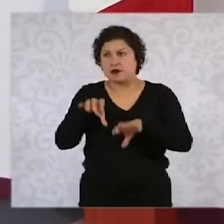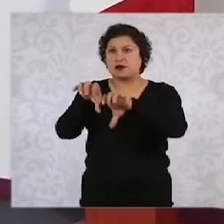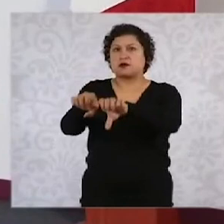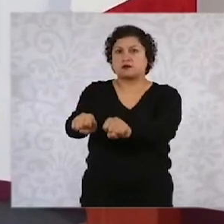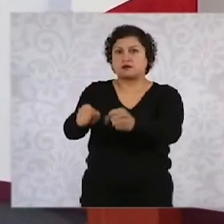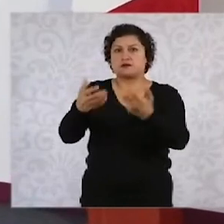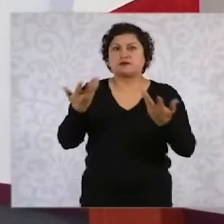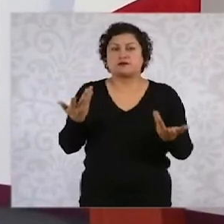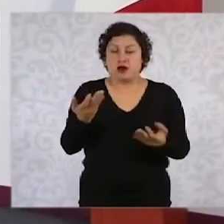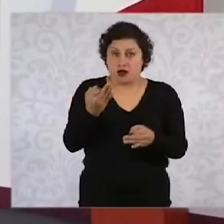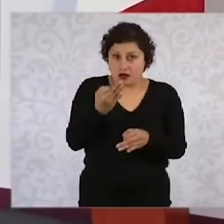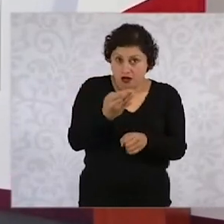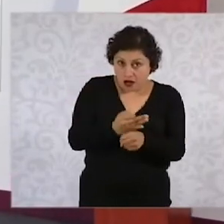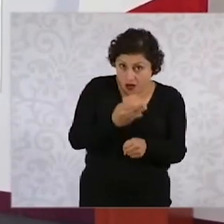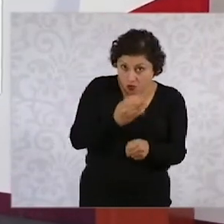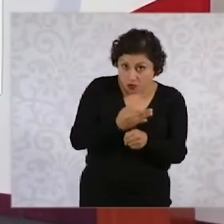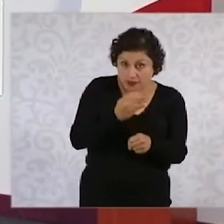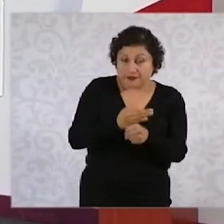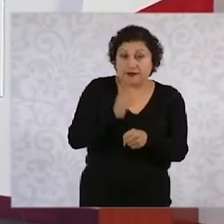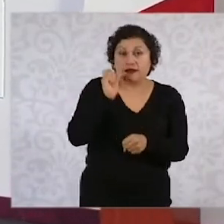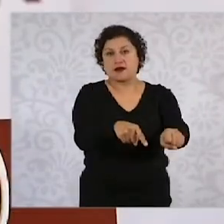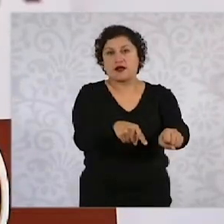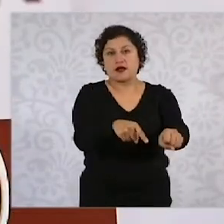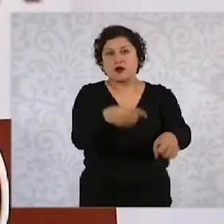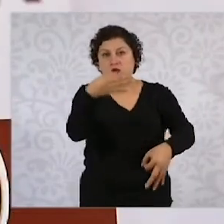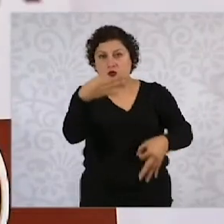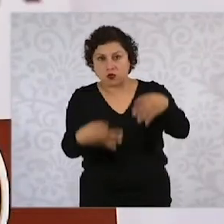emergencia para asuntos de detenciones en flagrancia.